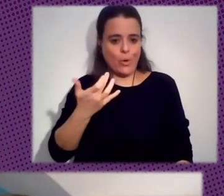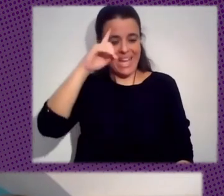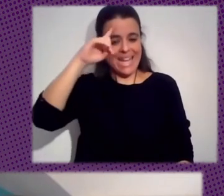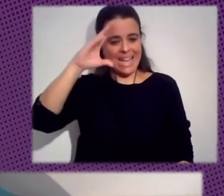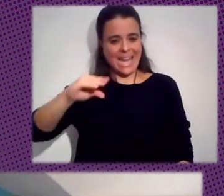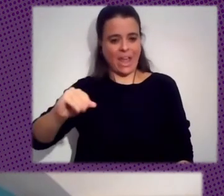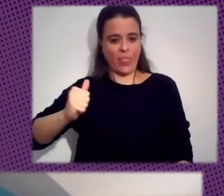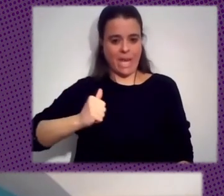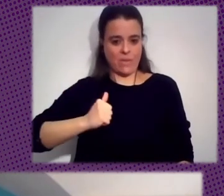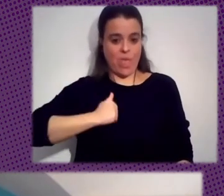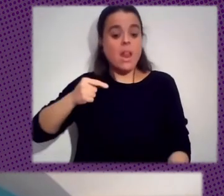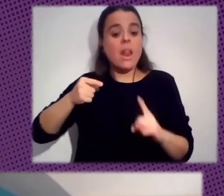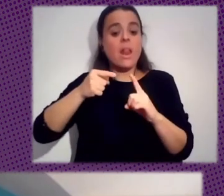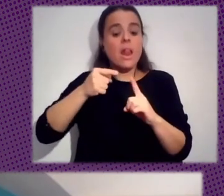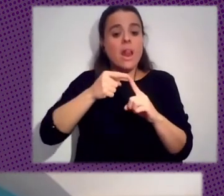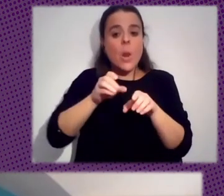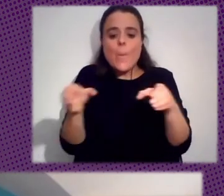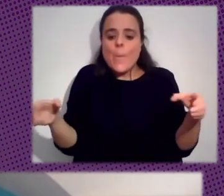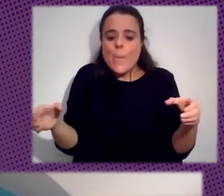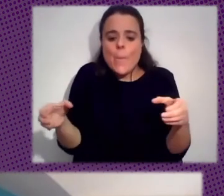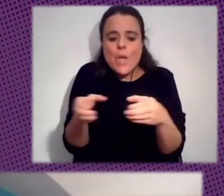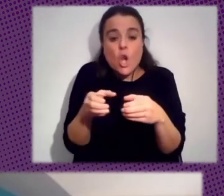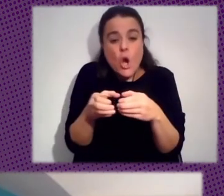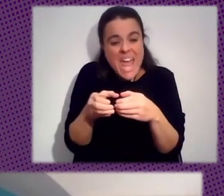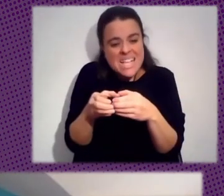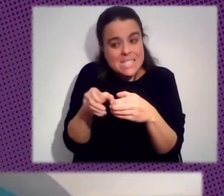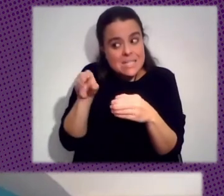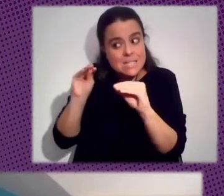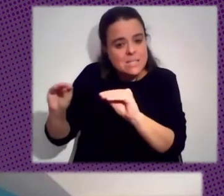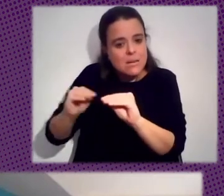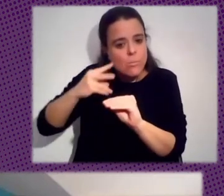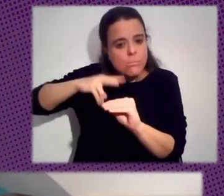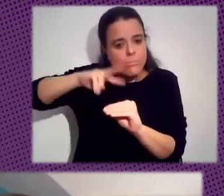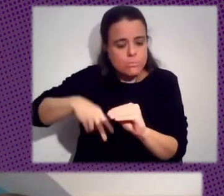Para Reconocer A Las Minorías Uigires Etc Etc